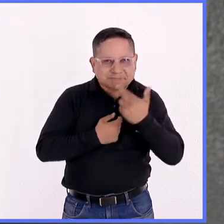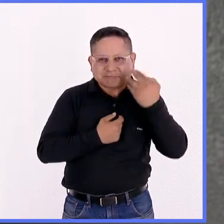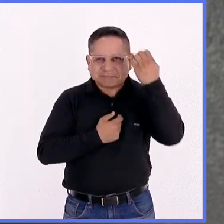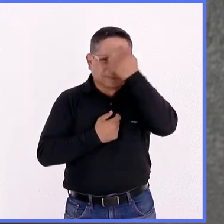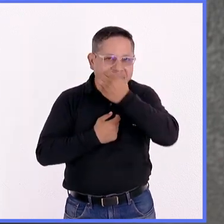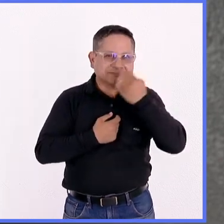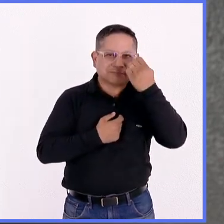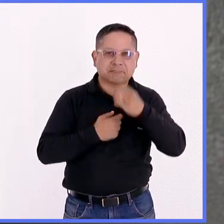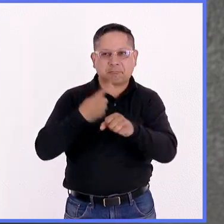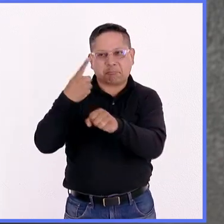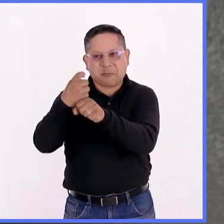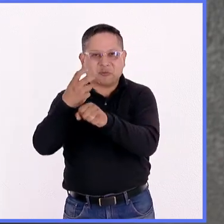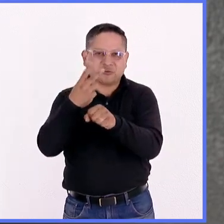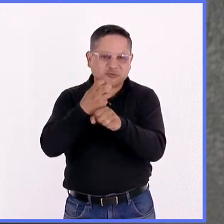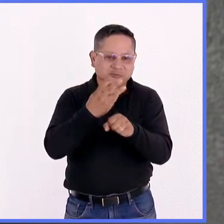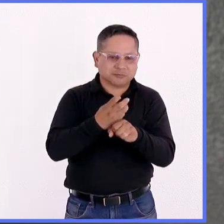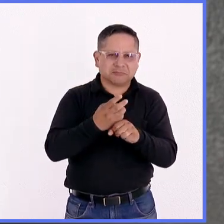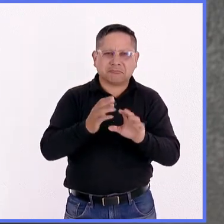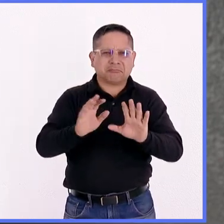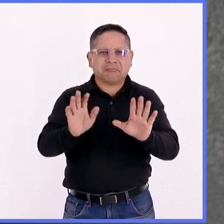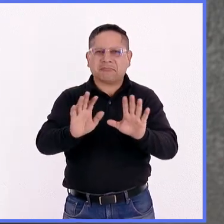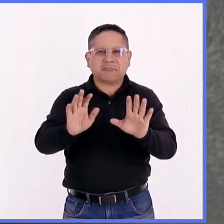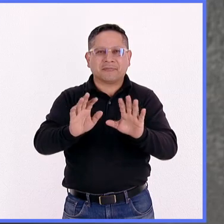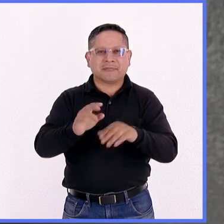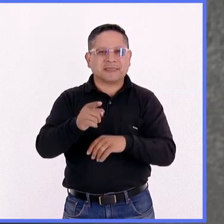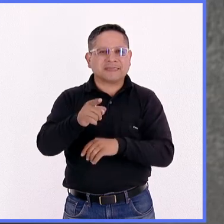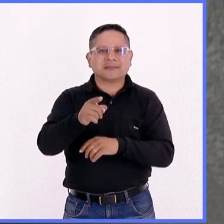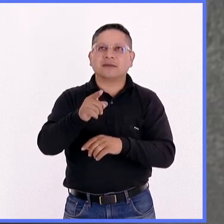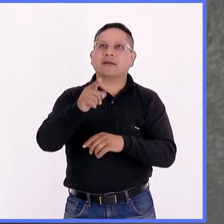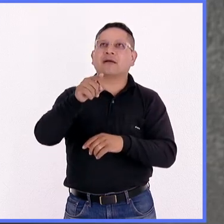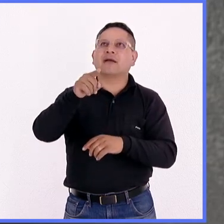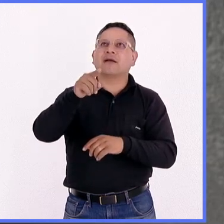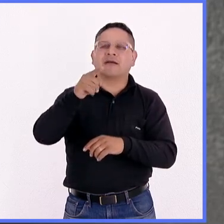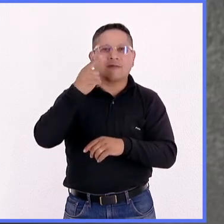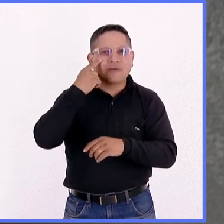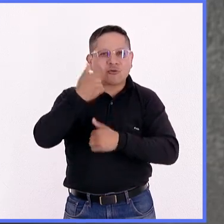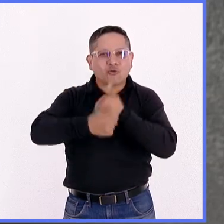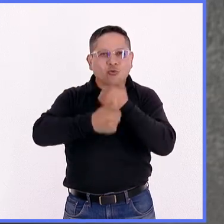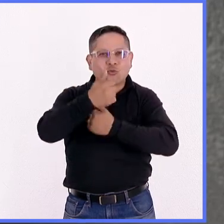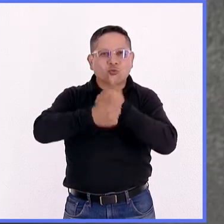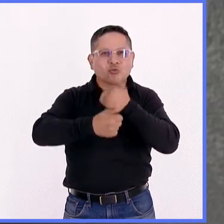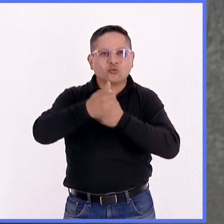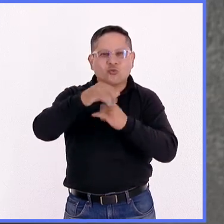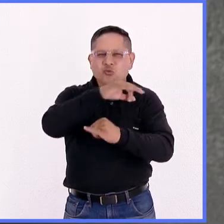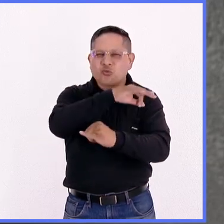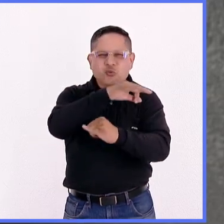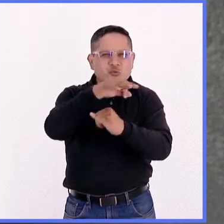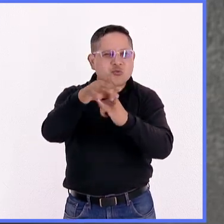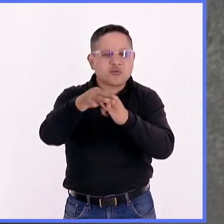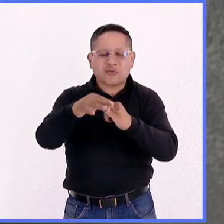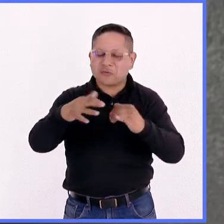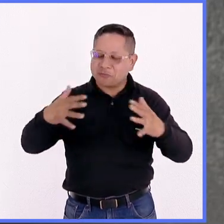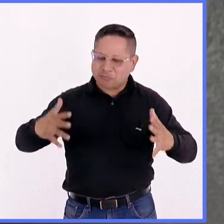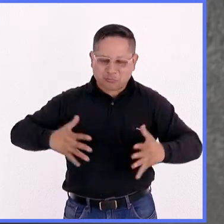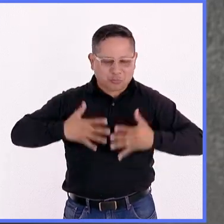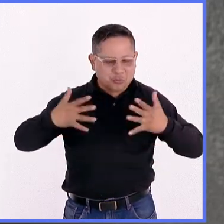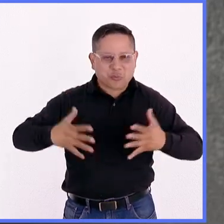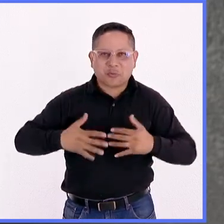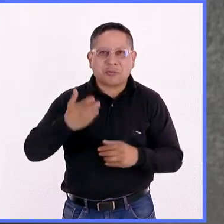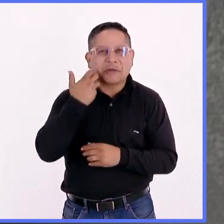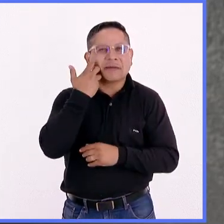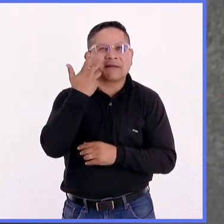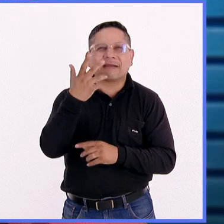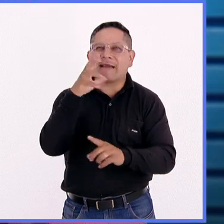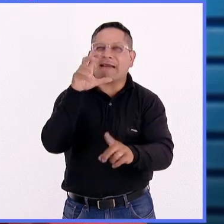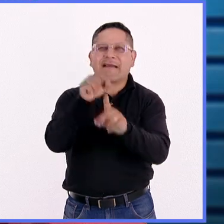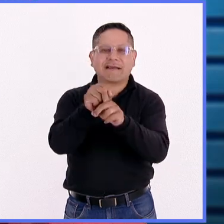logrado llegar al punto final del concurso, los motiva para seguir adelante. Dijiste algo